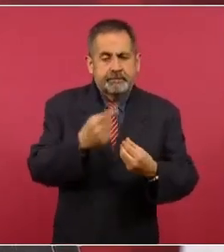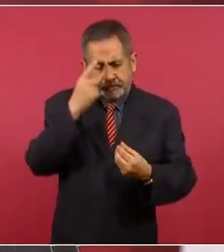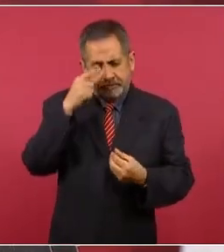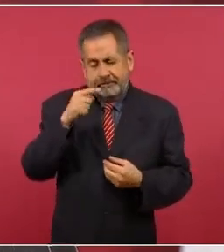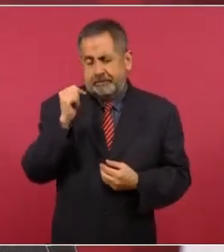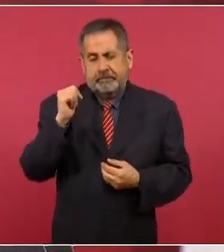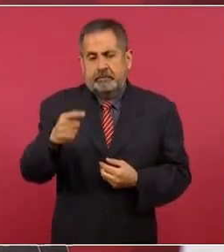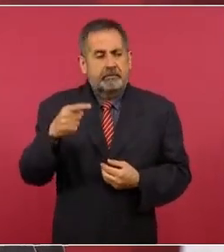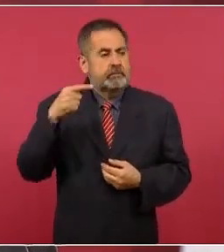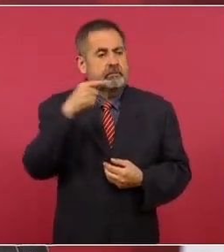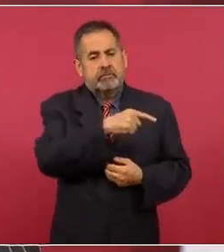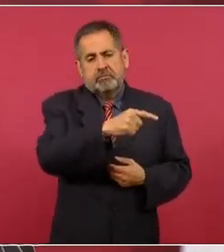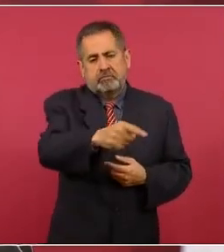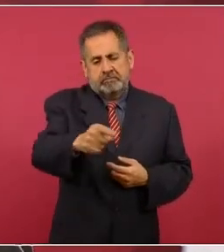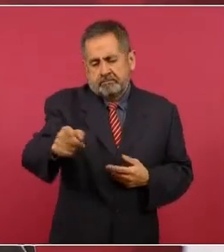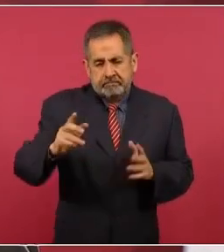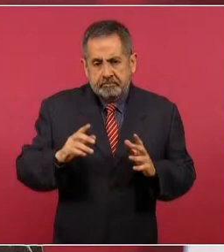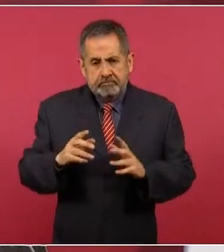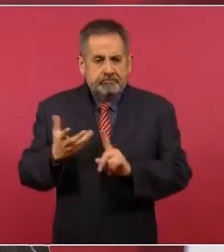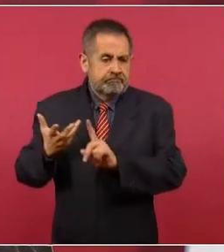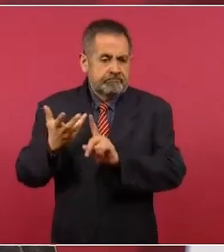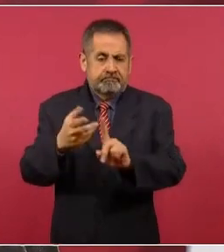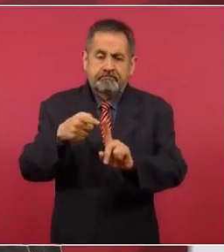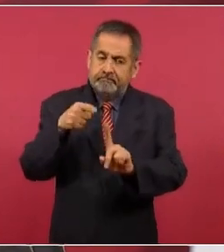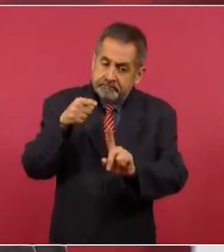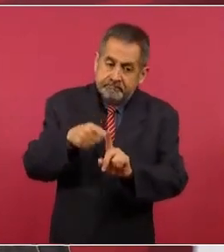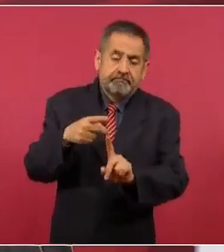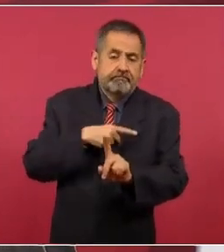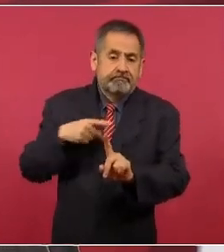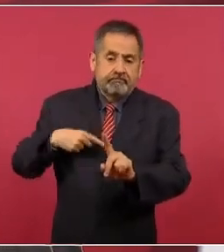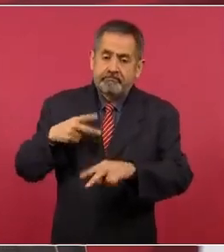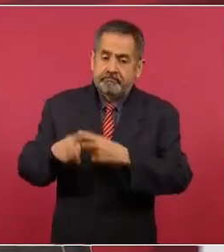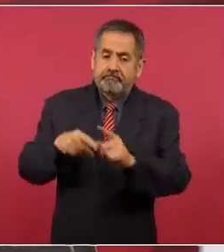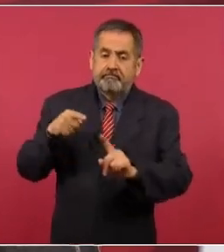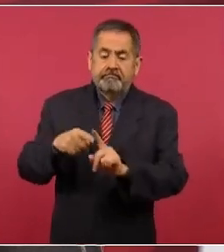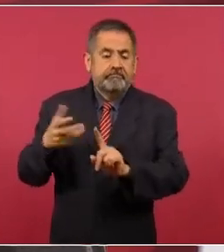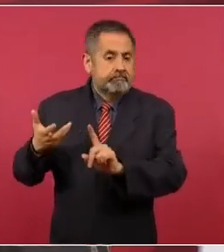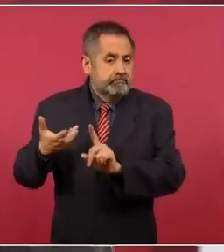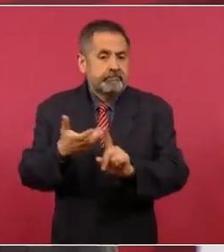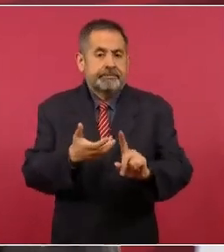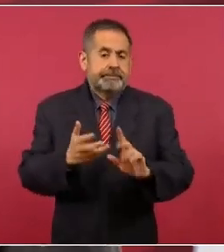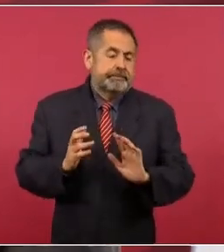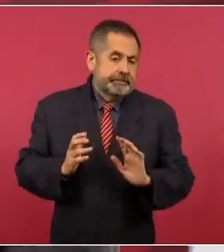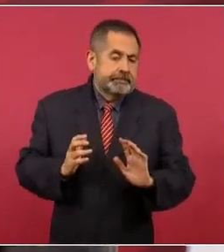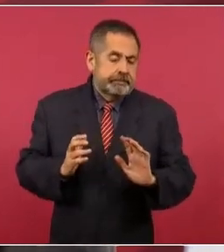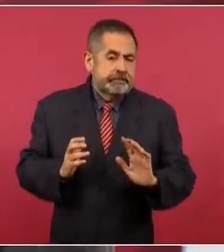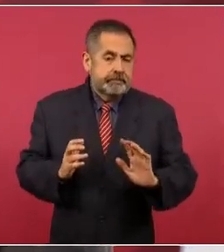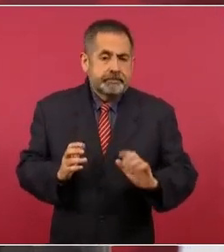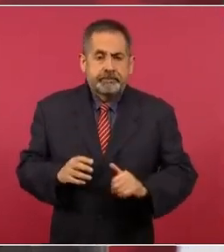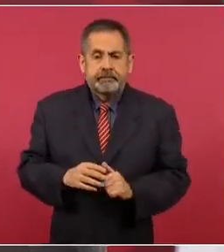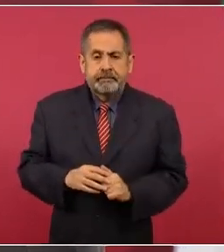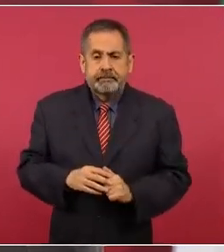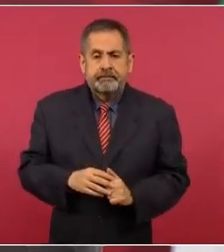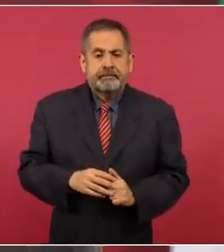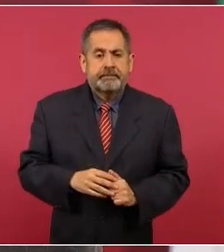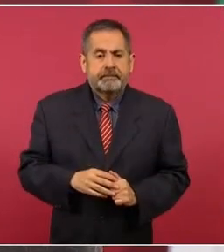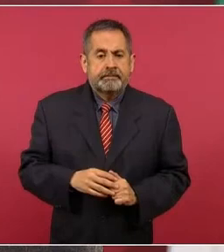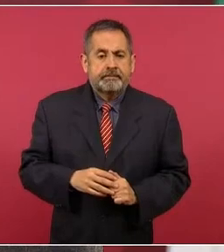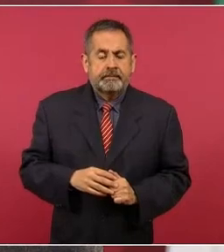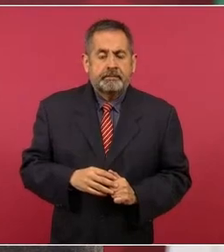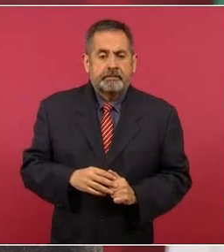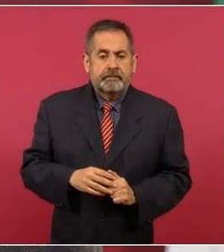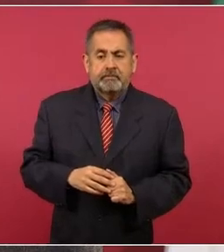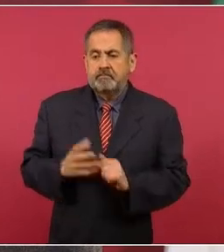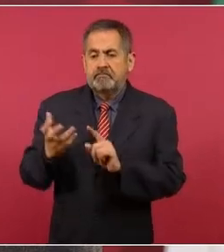van a llevar a cabo, ya sea un